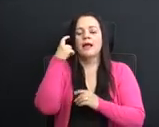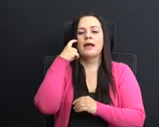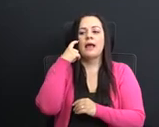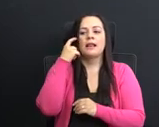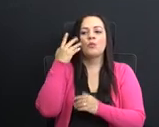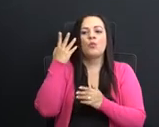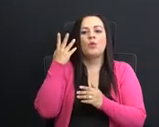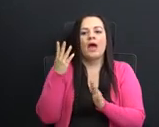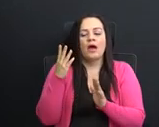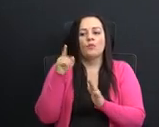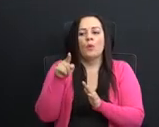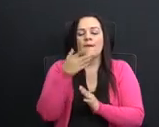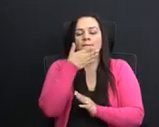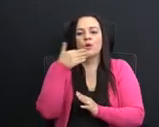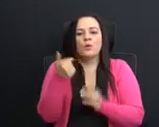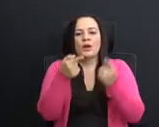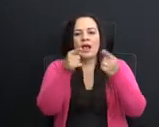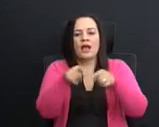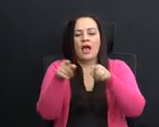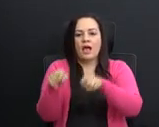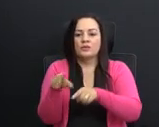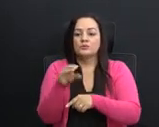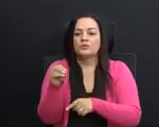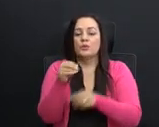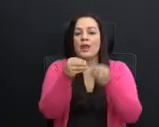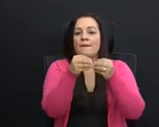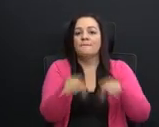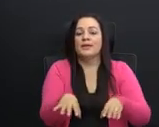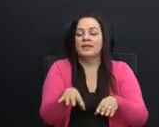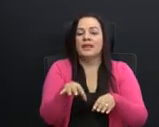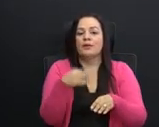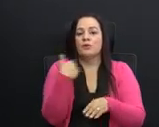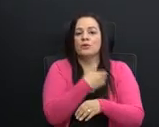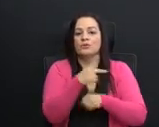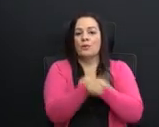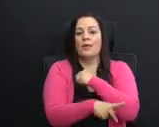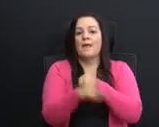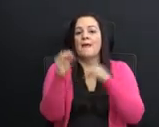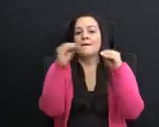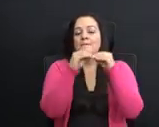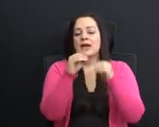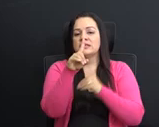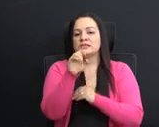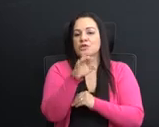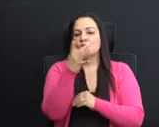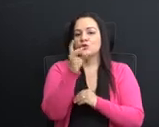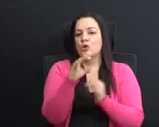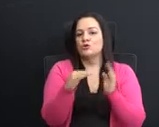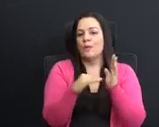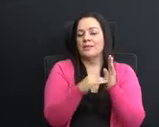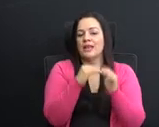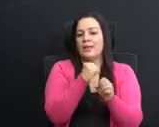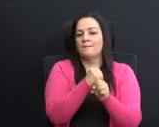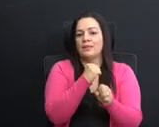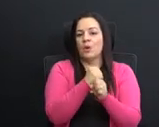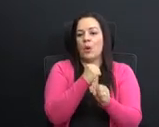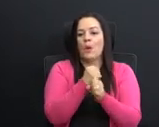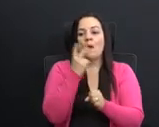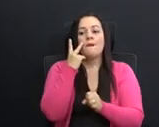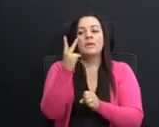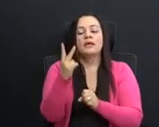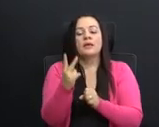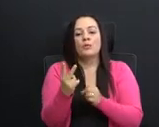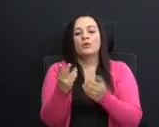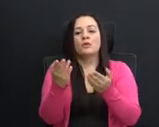mejor de los casos una pérdida para nuestro país de más de 118 mil empleos veremos venir de más.